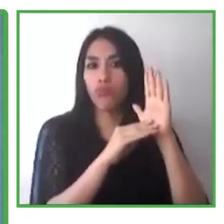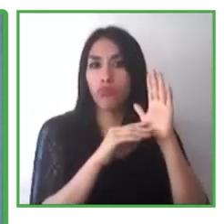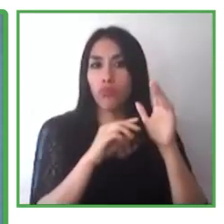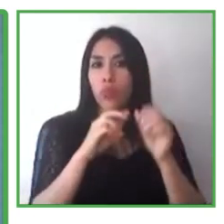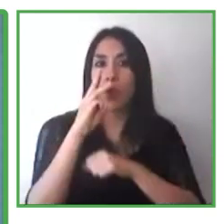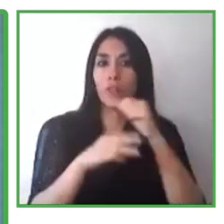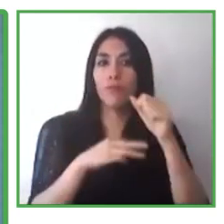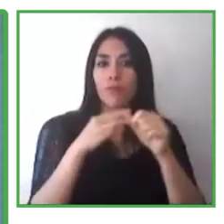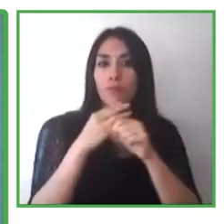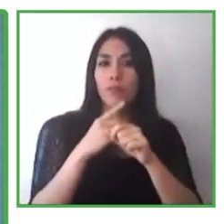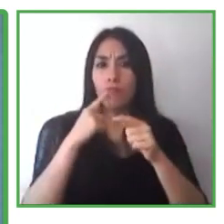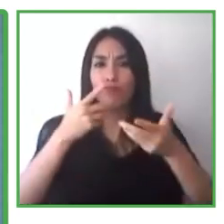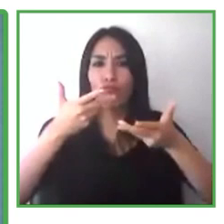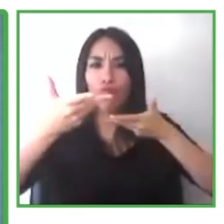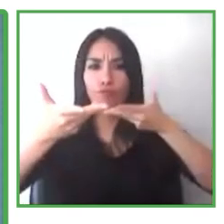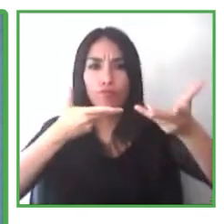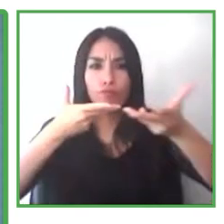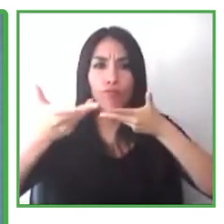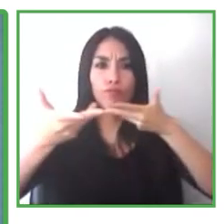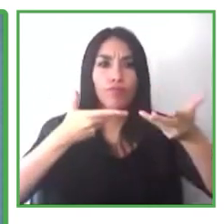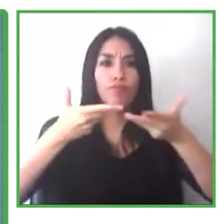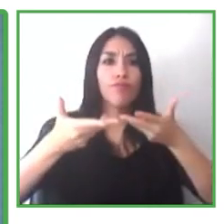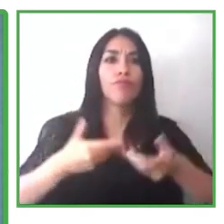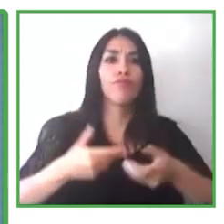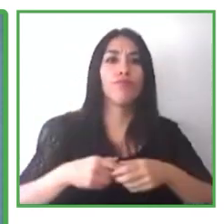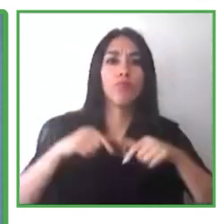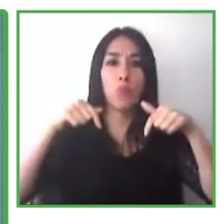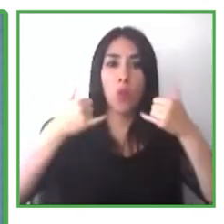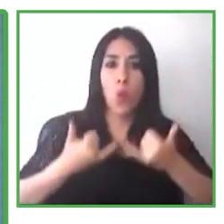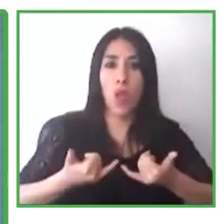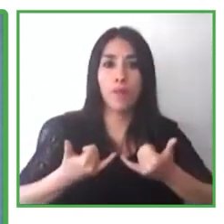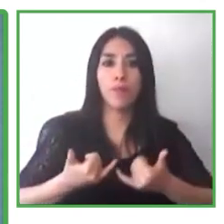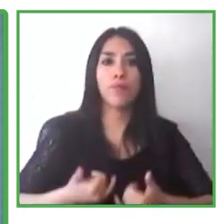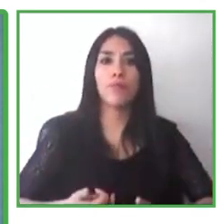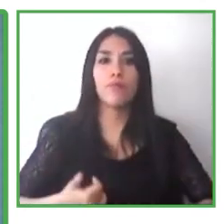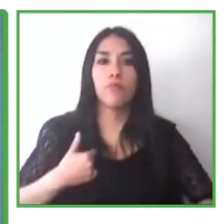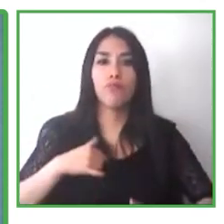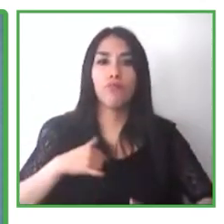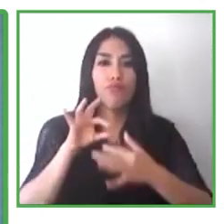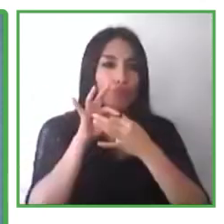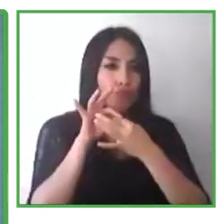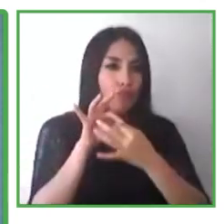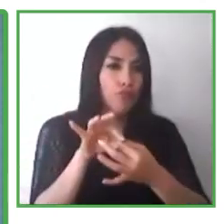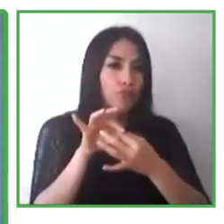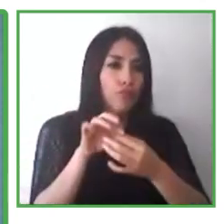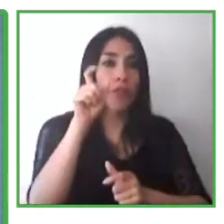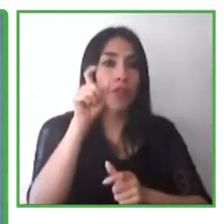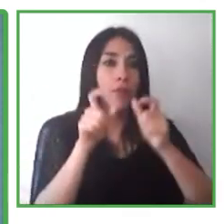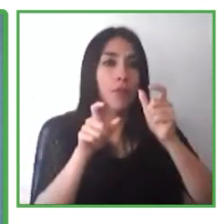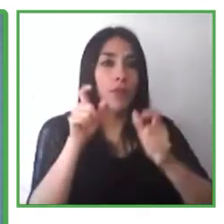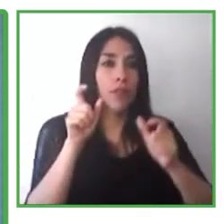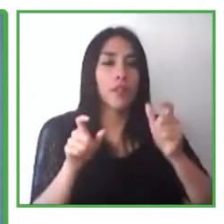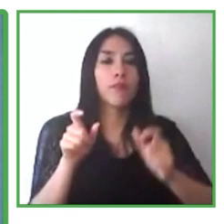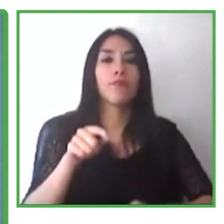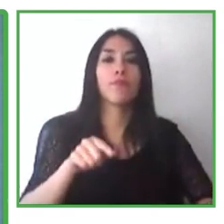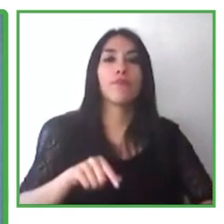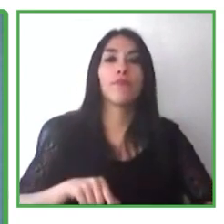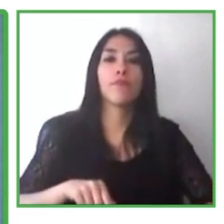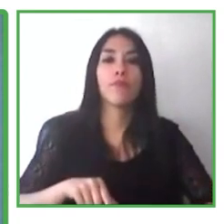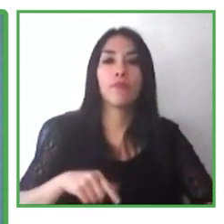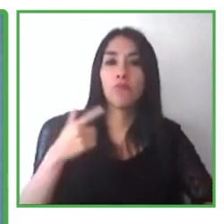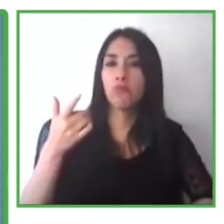bien con Hexaware, una empresa india, para poder cooperar respecto a los procesos de